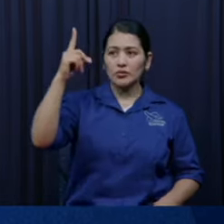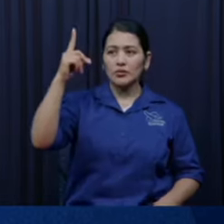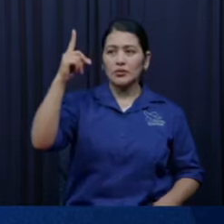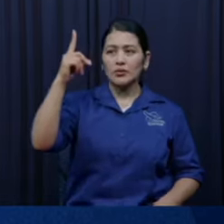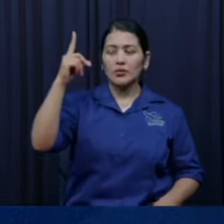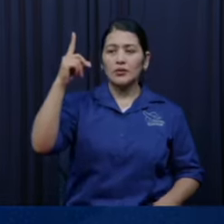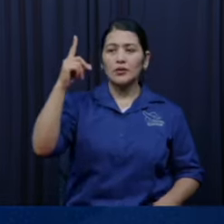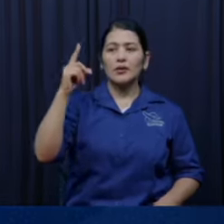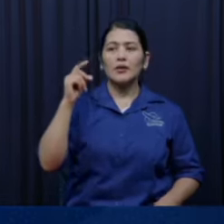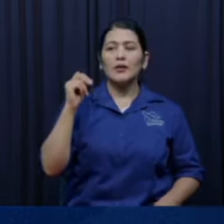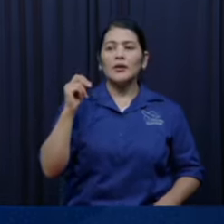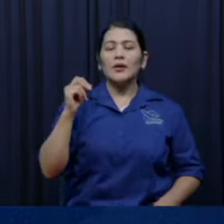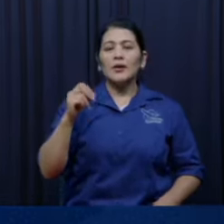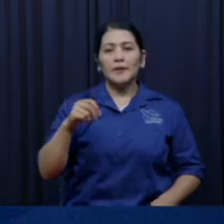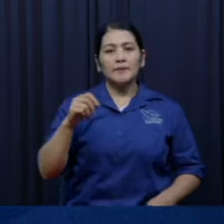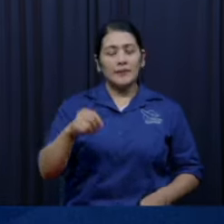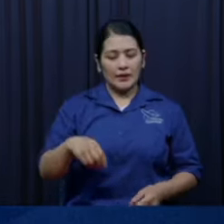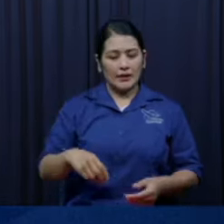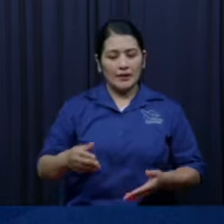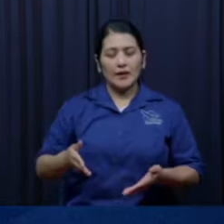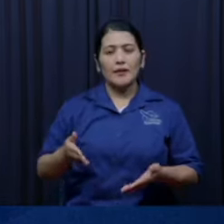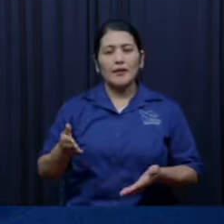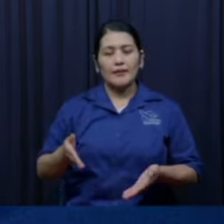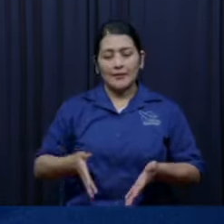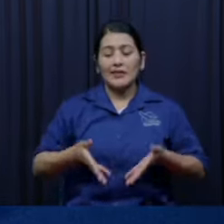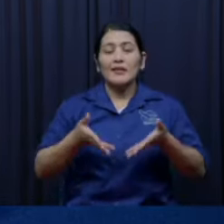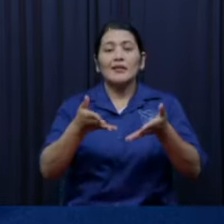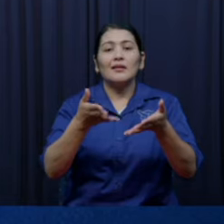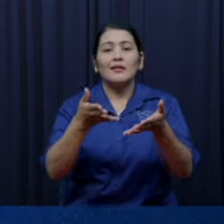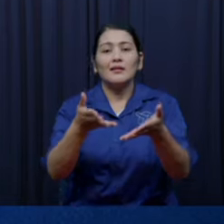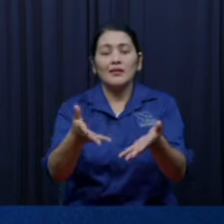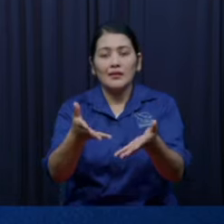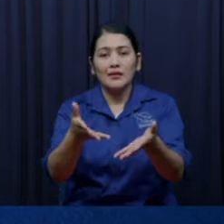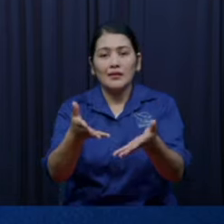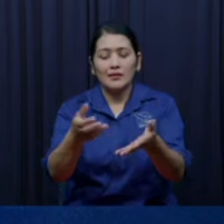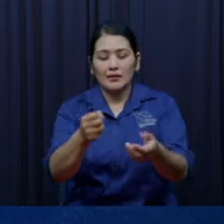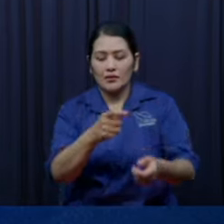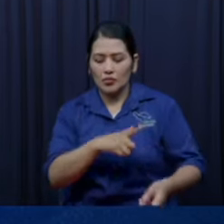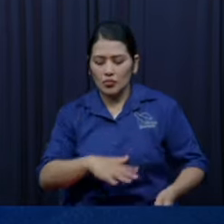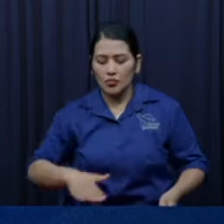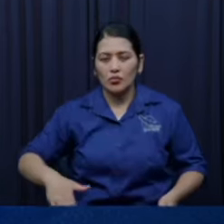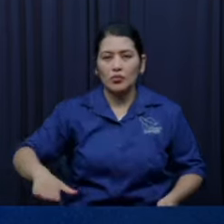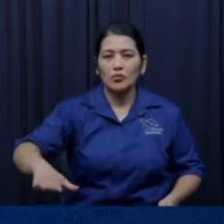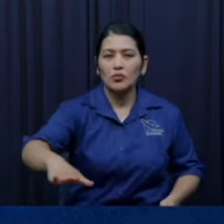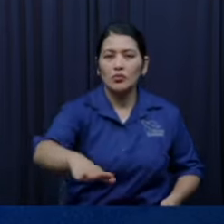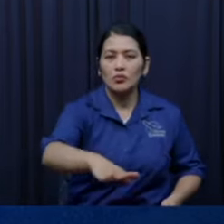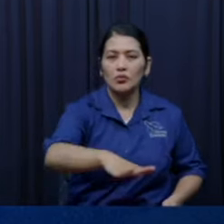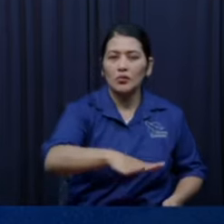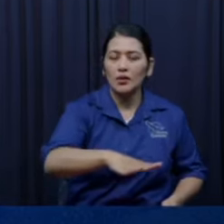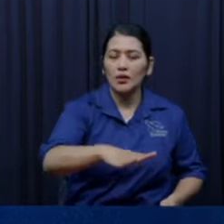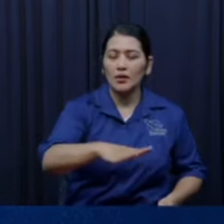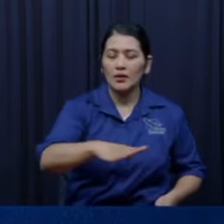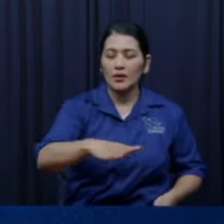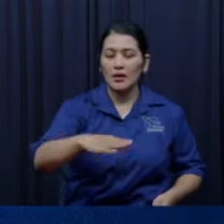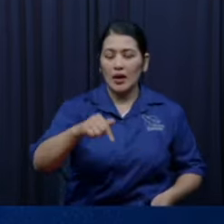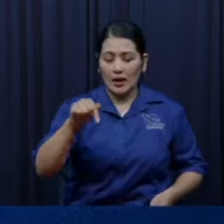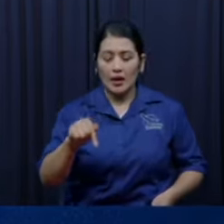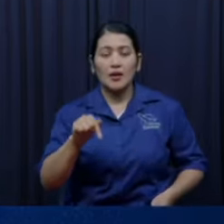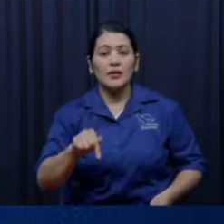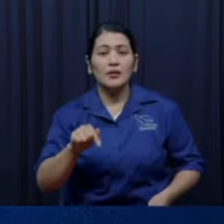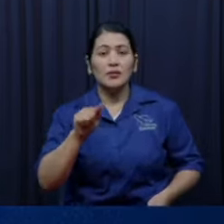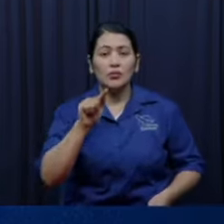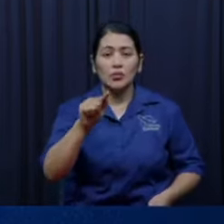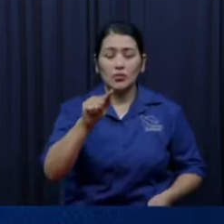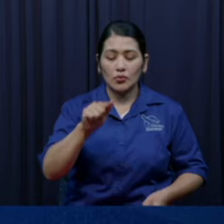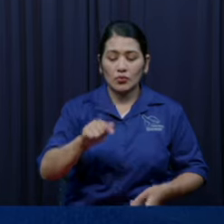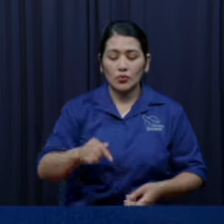cumplimiento, pero es de lo mismo. Entonces dice, cuando el Señor tu Dios te haya introducido en la tierra donde vas a entrar, Canaán,